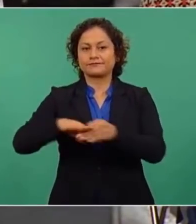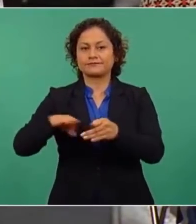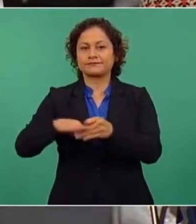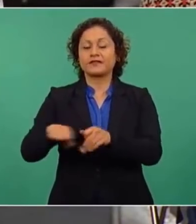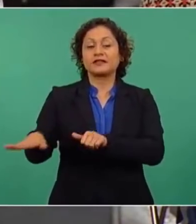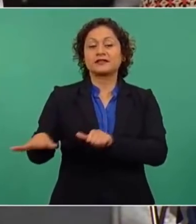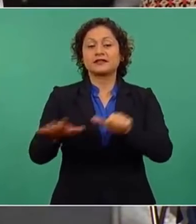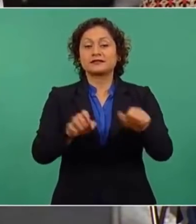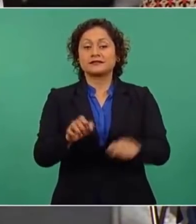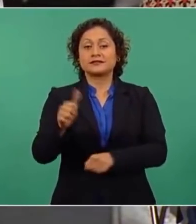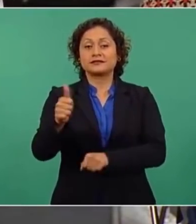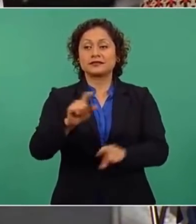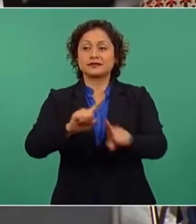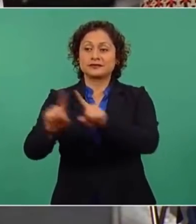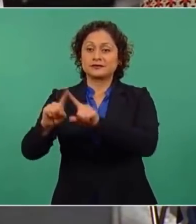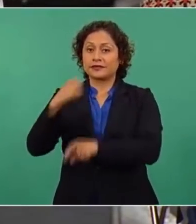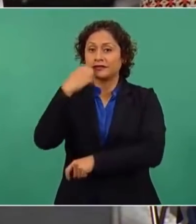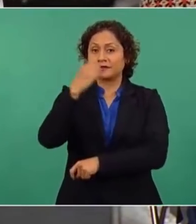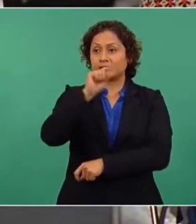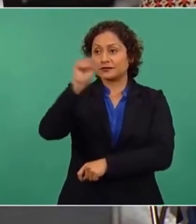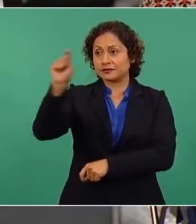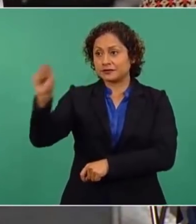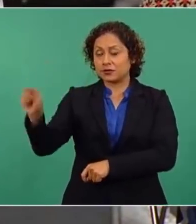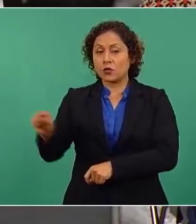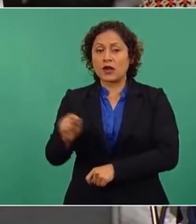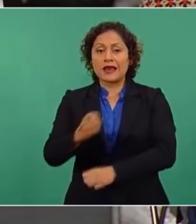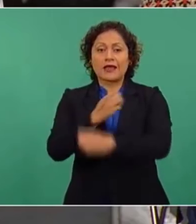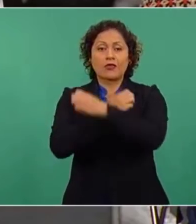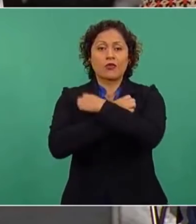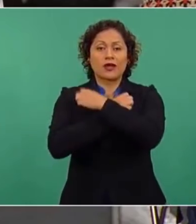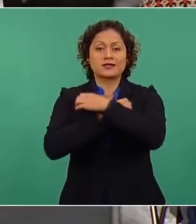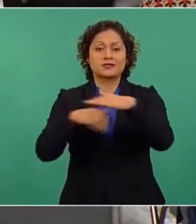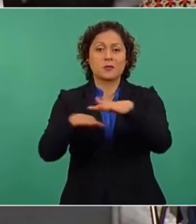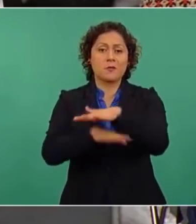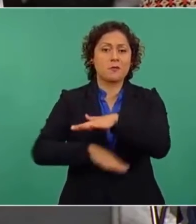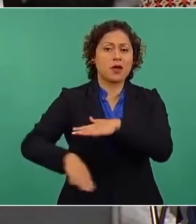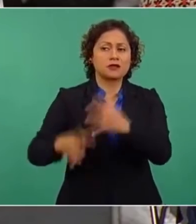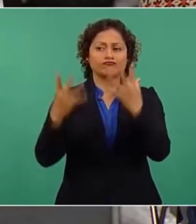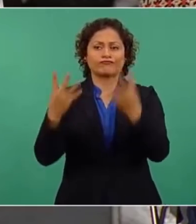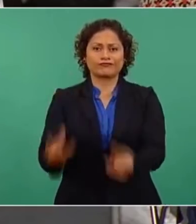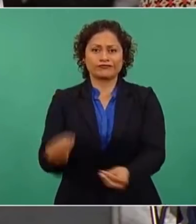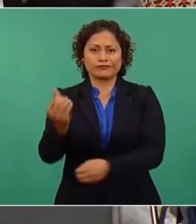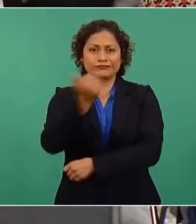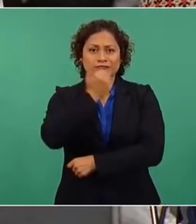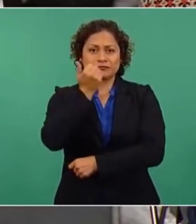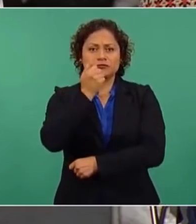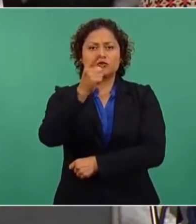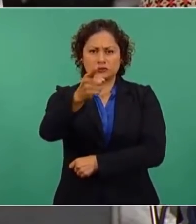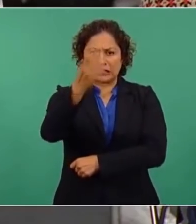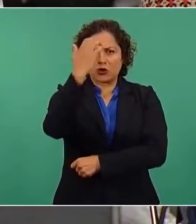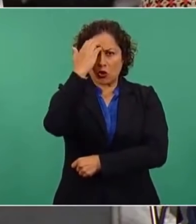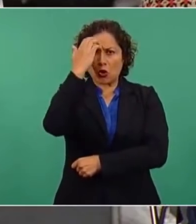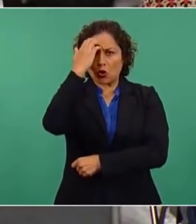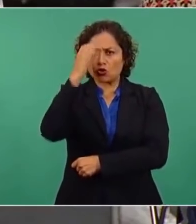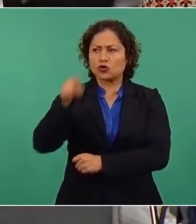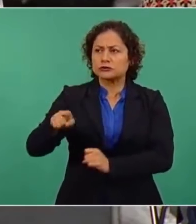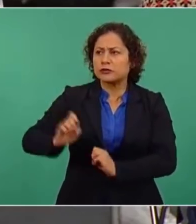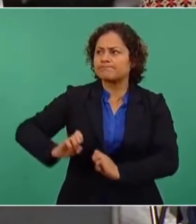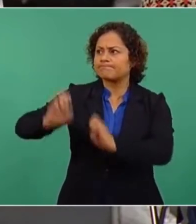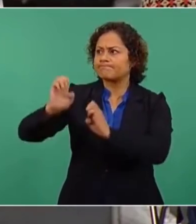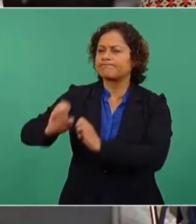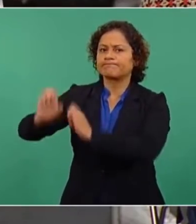básico con más de 50 mil estudiantes. Usted conoce las condiciones de infraestructura que se tenían.